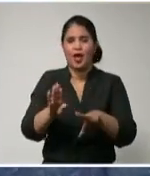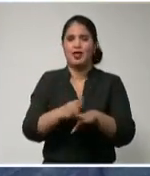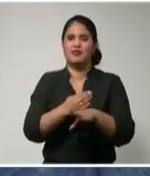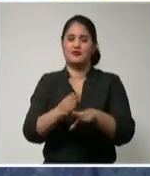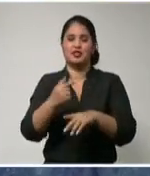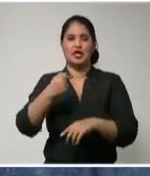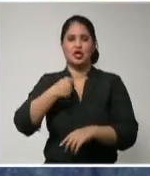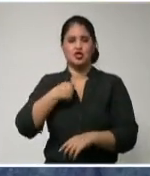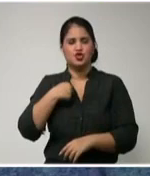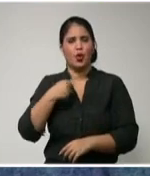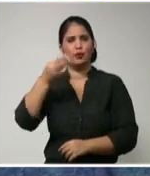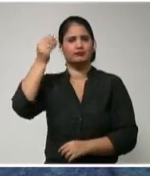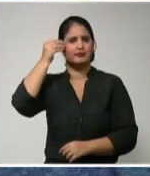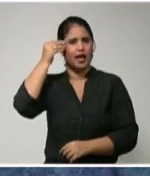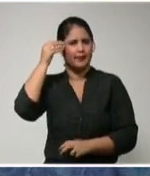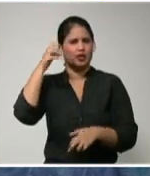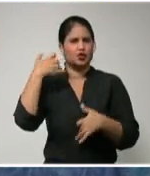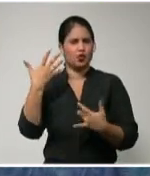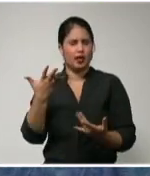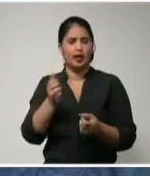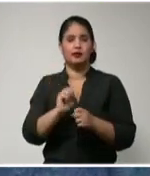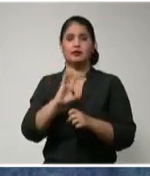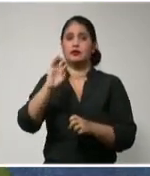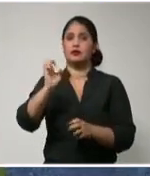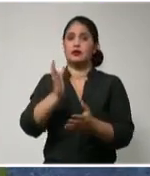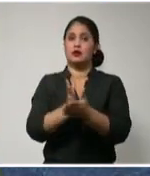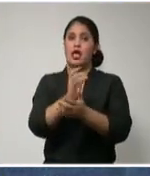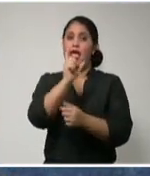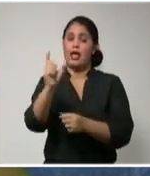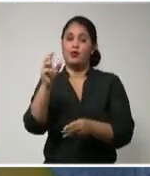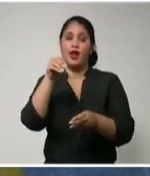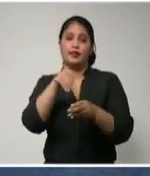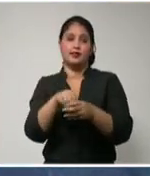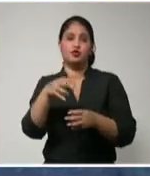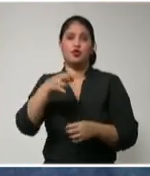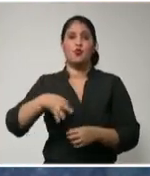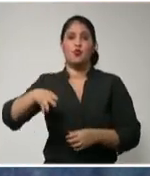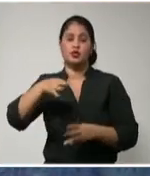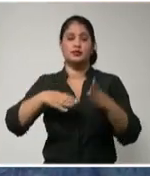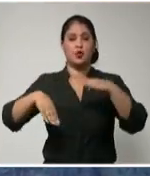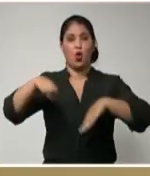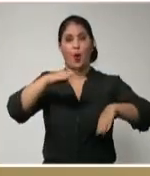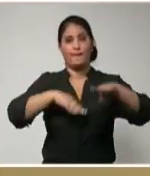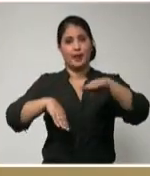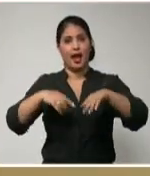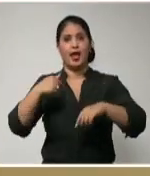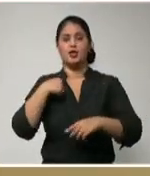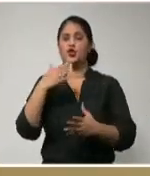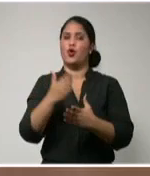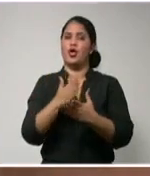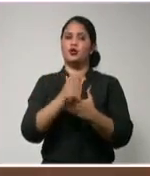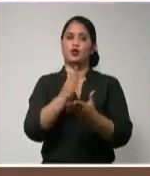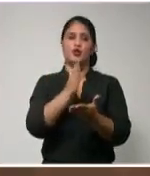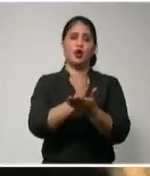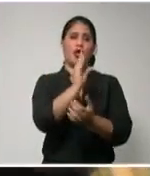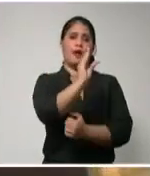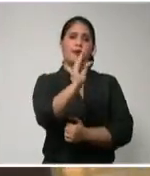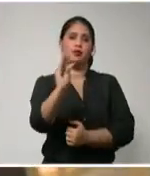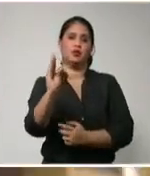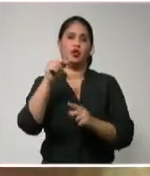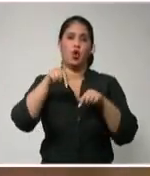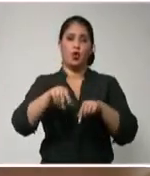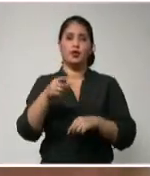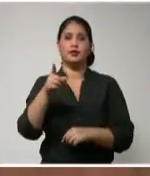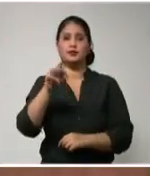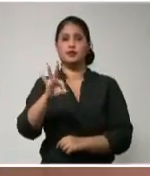bibliotecología en una escuela que está en playa, que se llama Mártires de Girón. Hoy, con 18 años, este